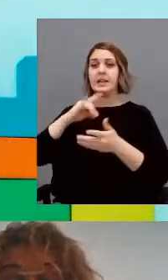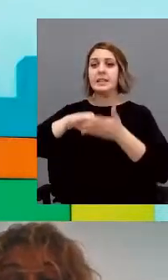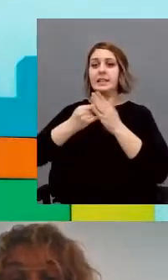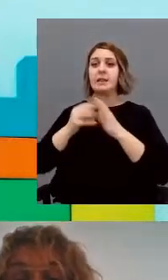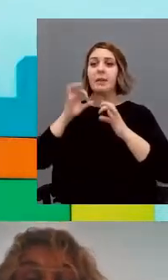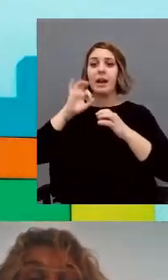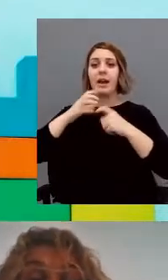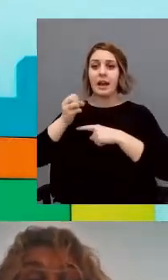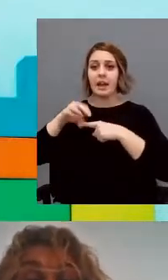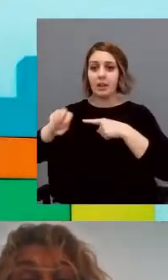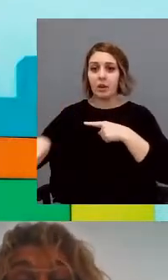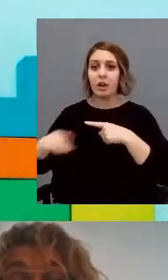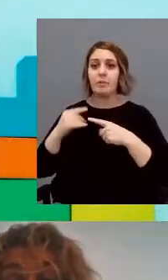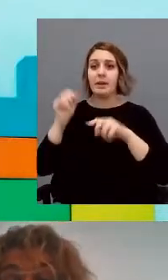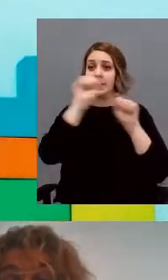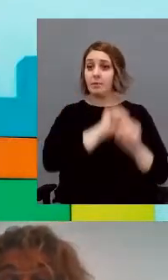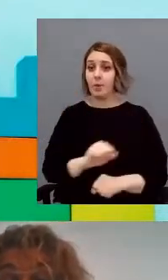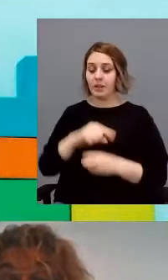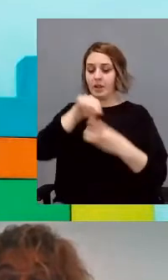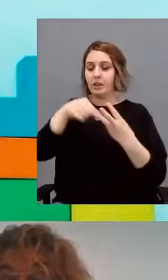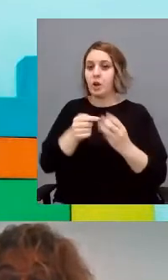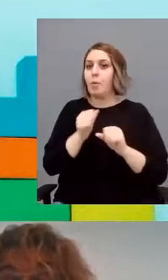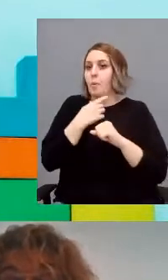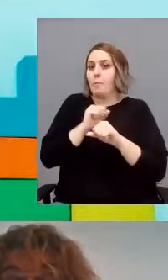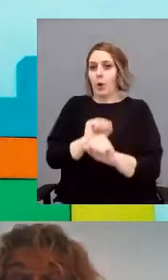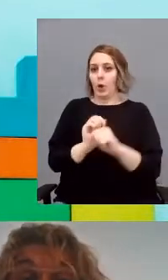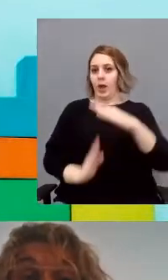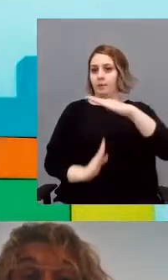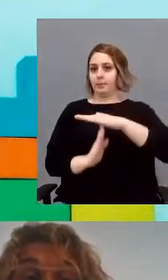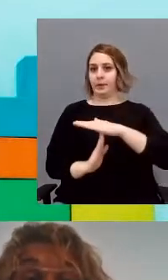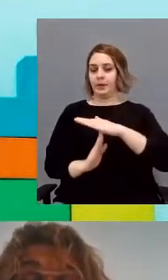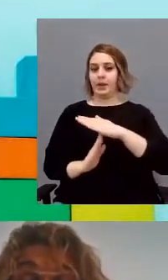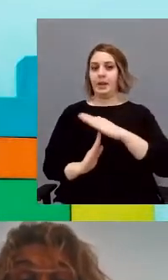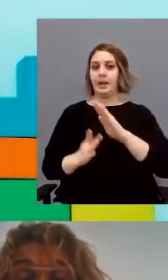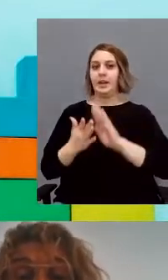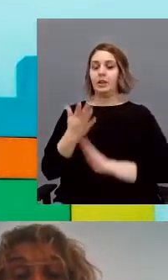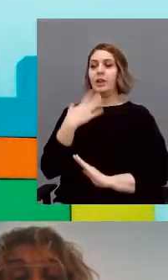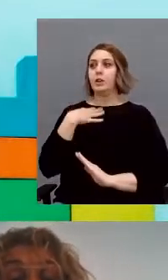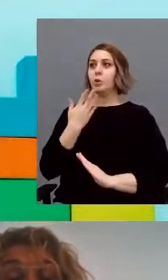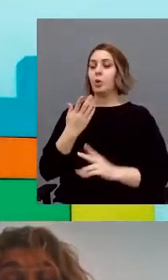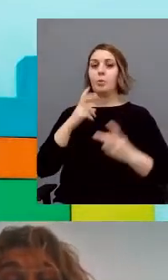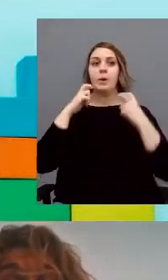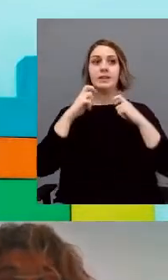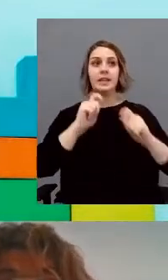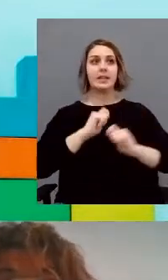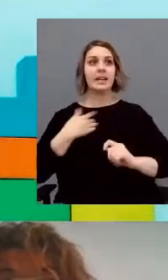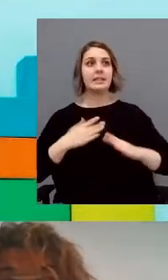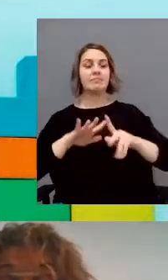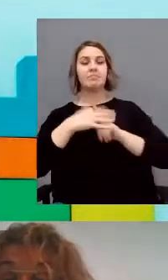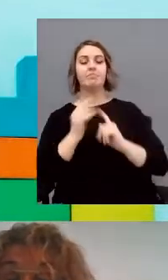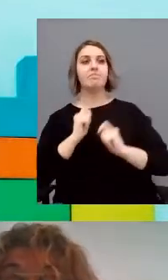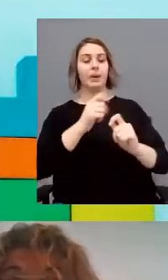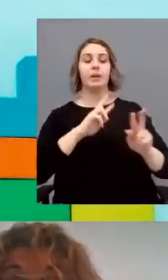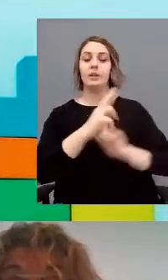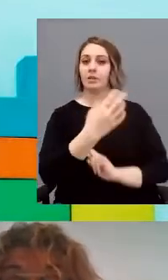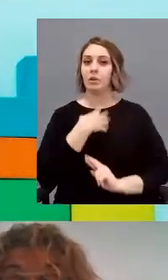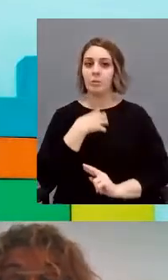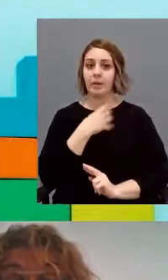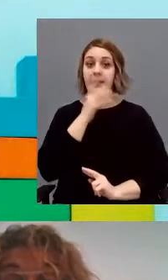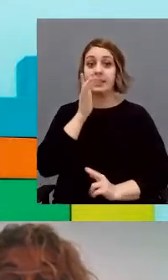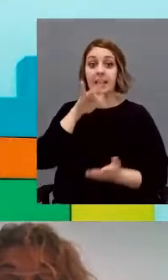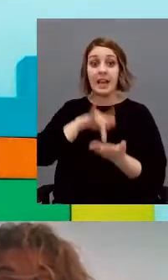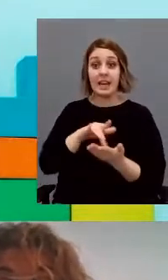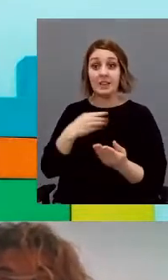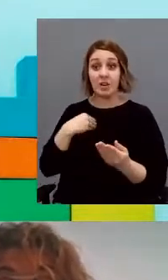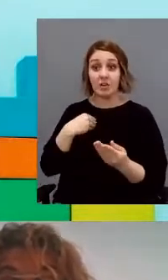y al inmunitario y los dispone para afrontar el estrés de una expresa circunstancia. Si esta alostasis no